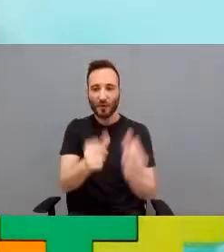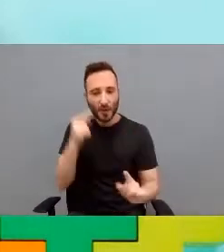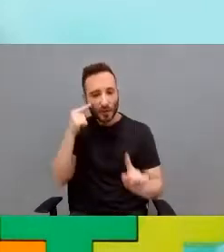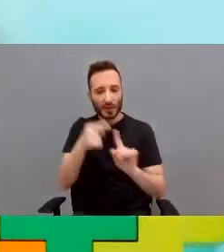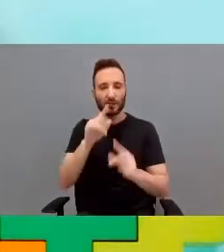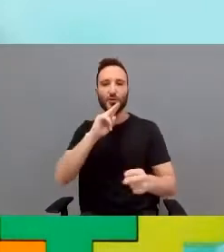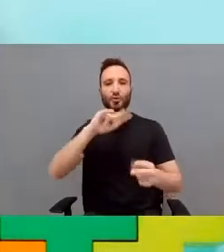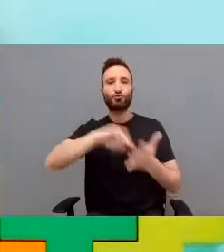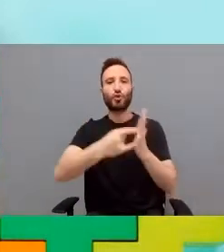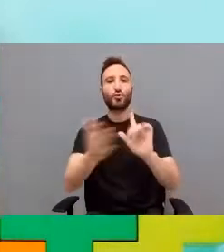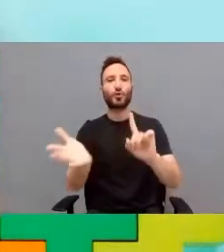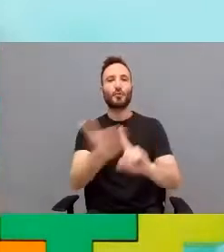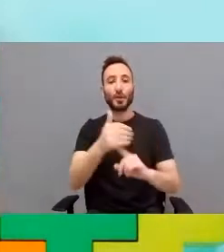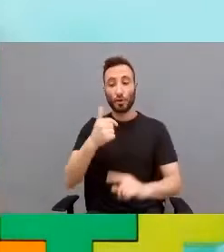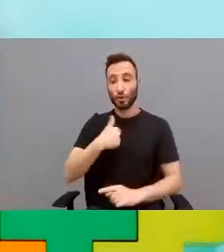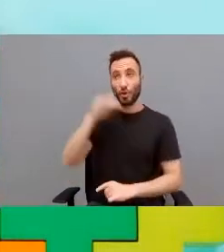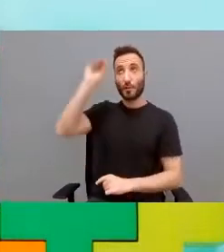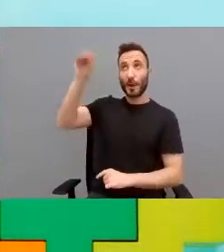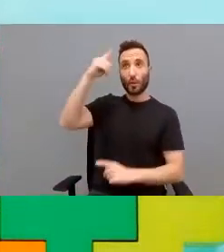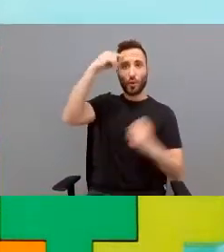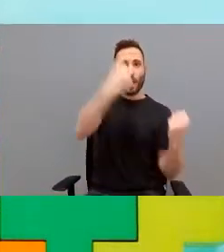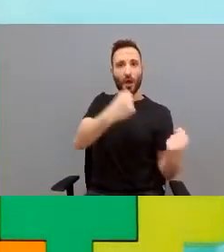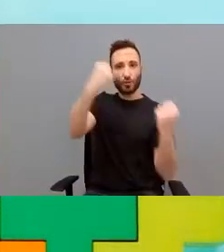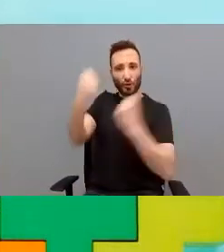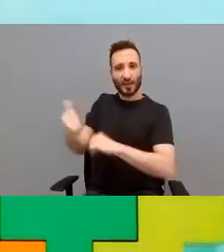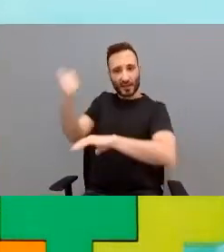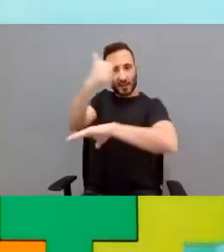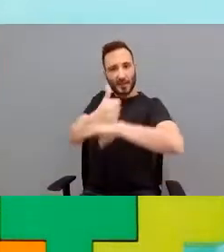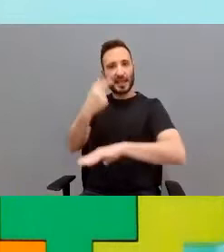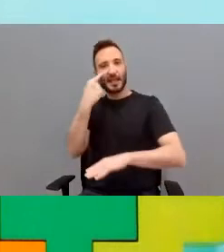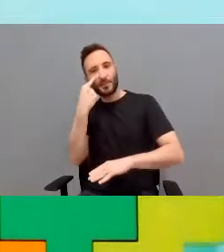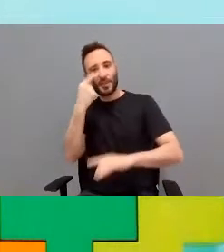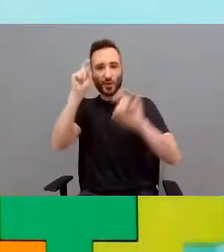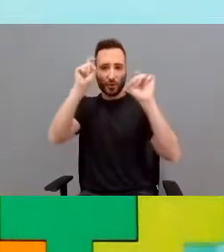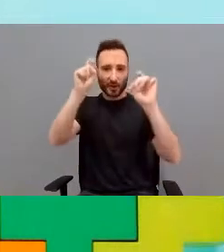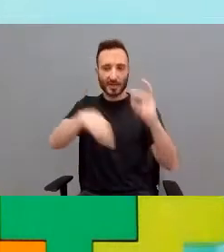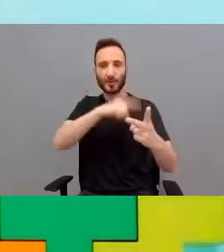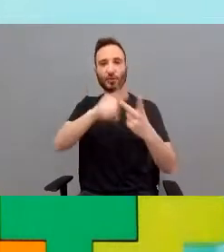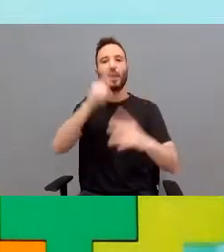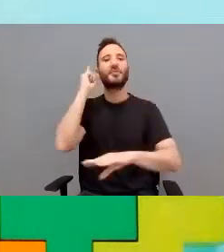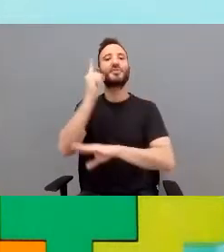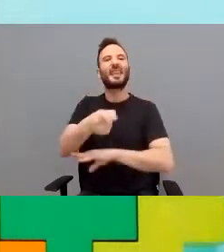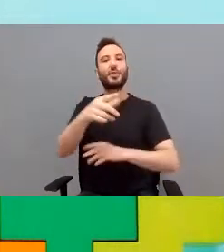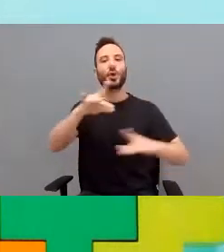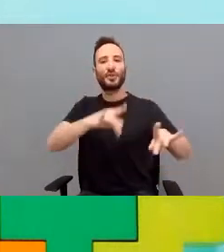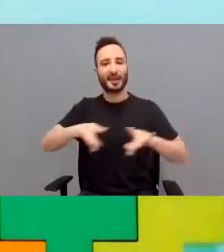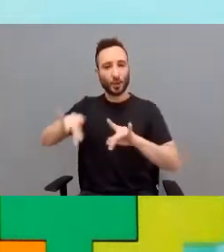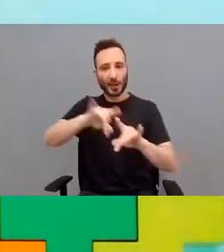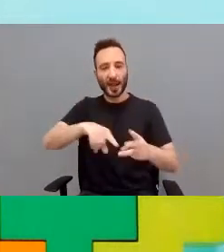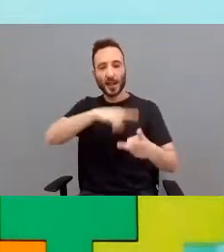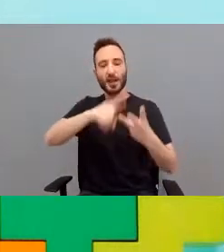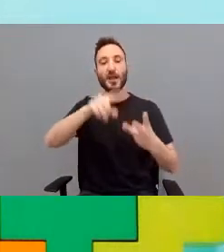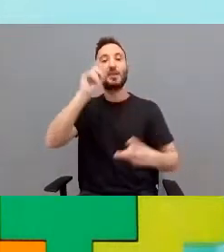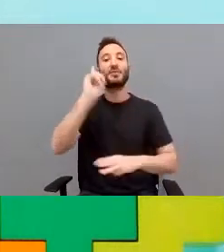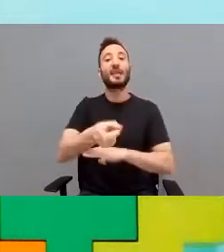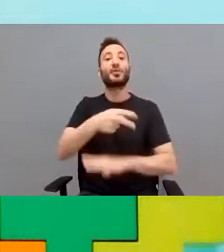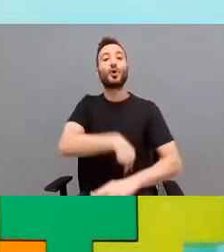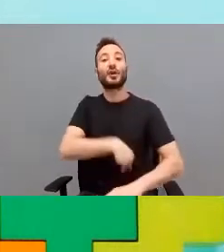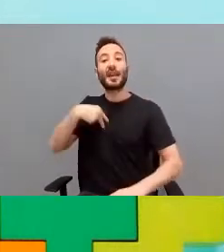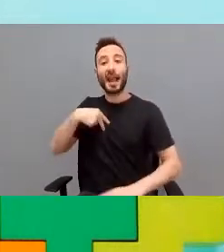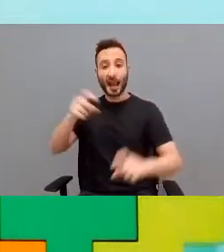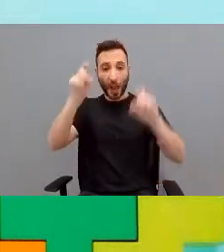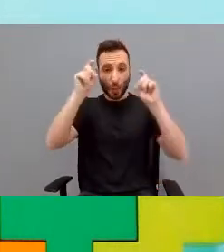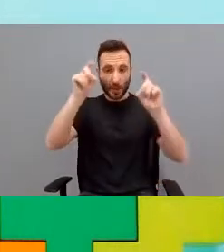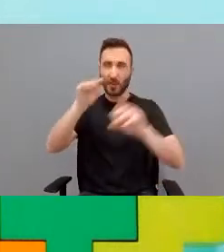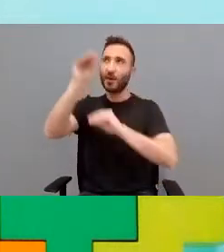una respuesta. Lo consulto con las autoridades competentes, Inspección Educativa, Dirección de Área Territorial, Dirección General de Educación